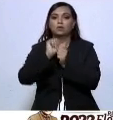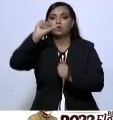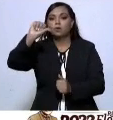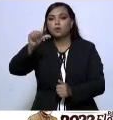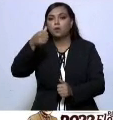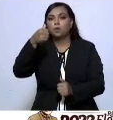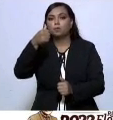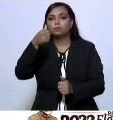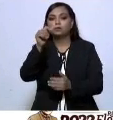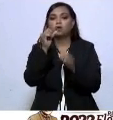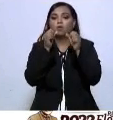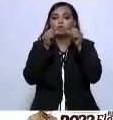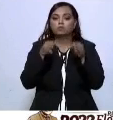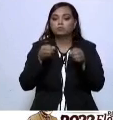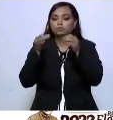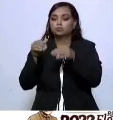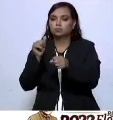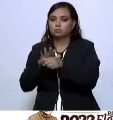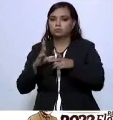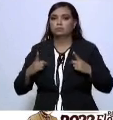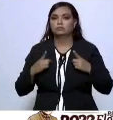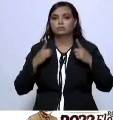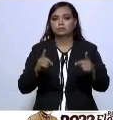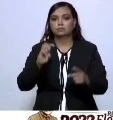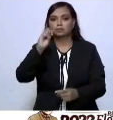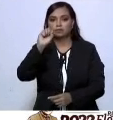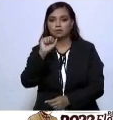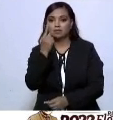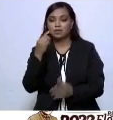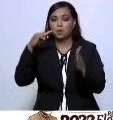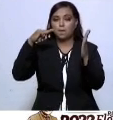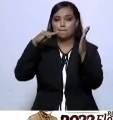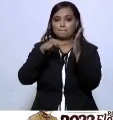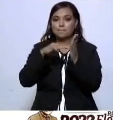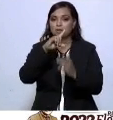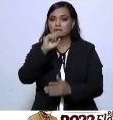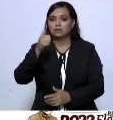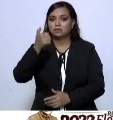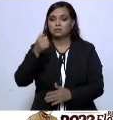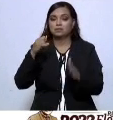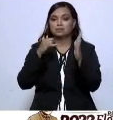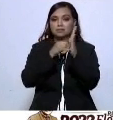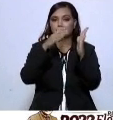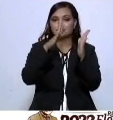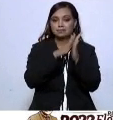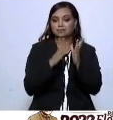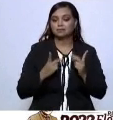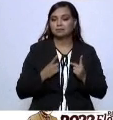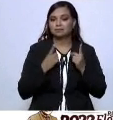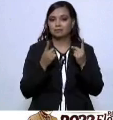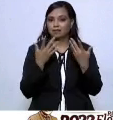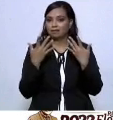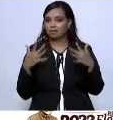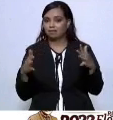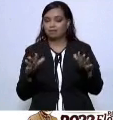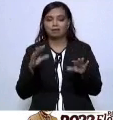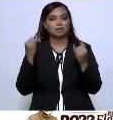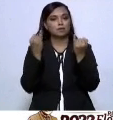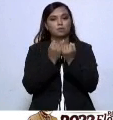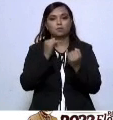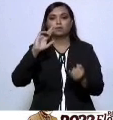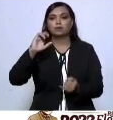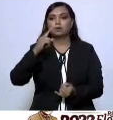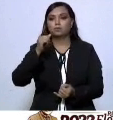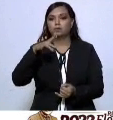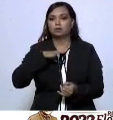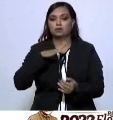módulos que han otorgado 61,106 citas y regularizado